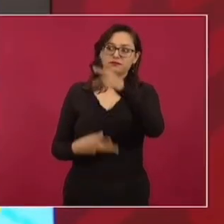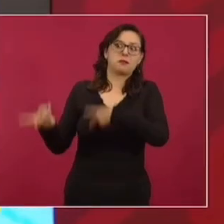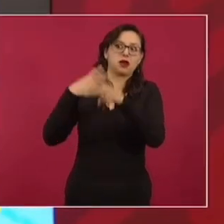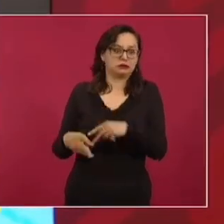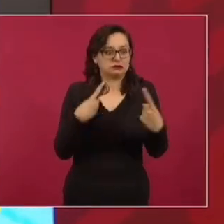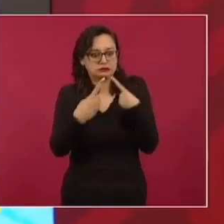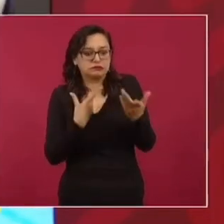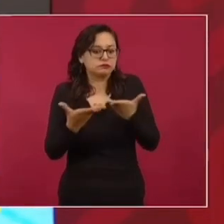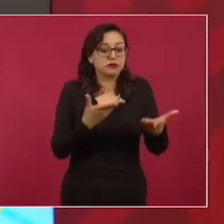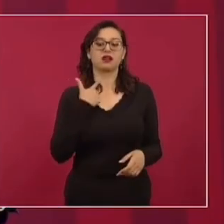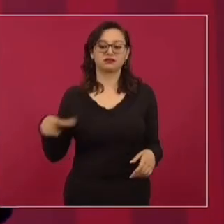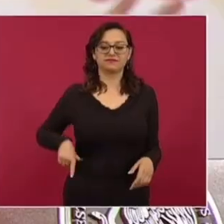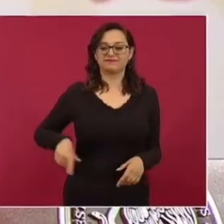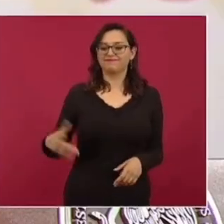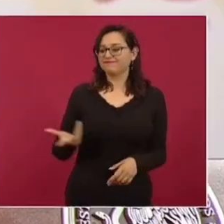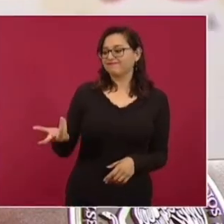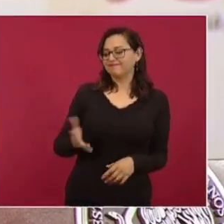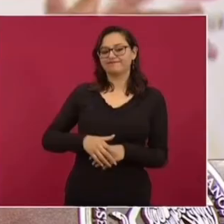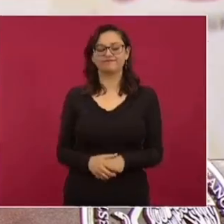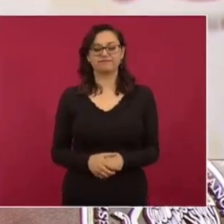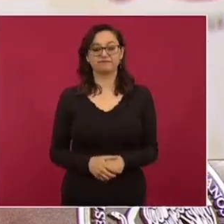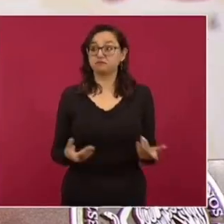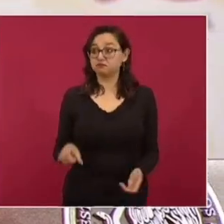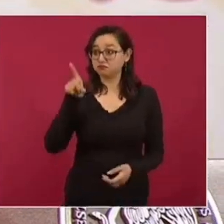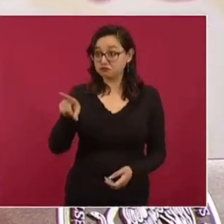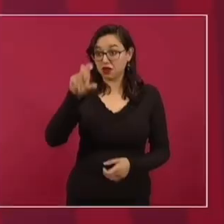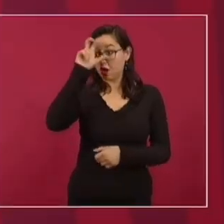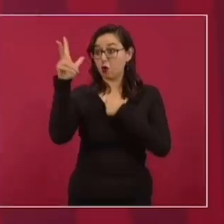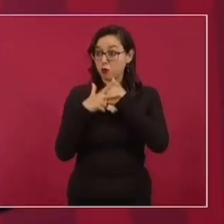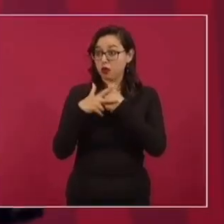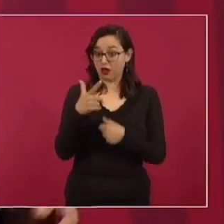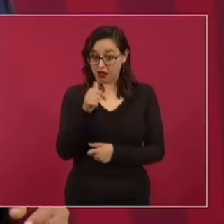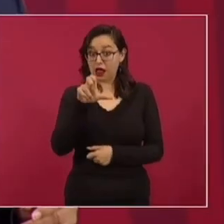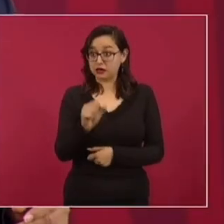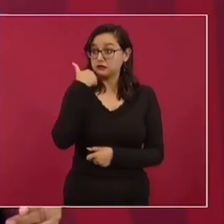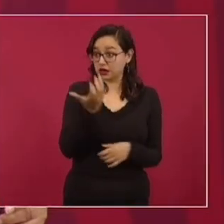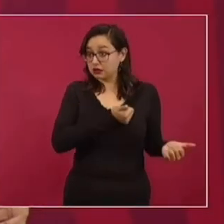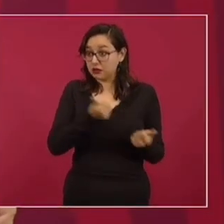excedente. Entonces, ¿quieren invertir? A ver,